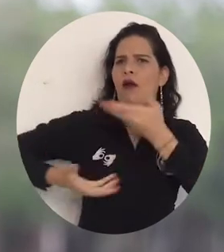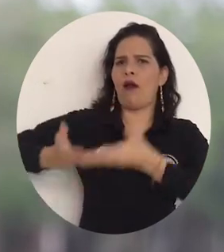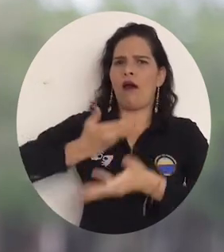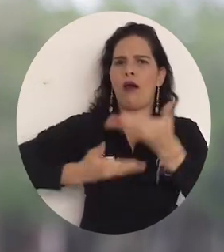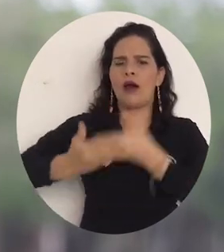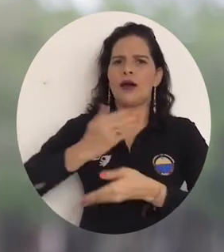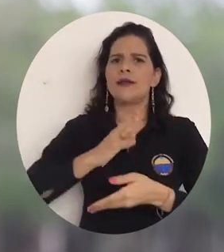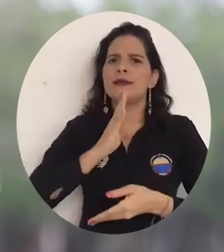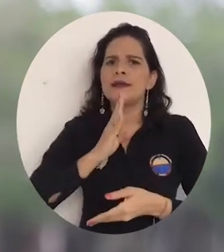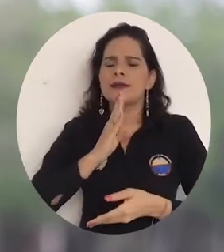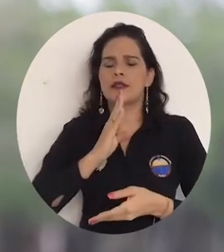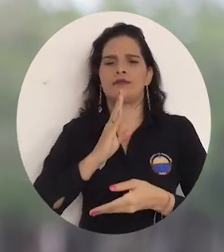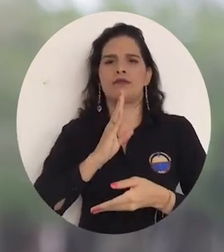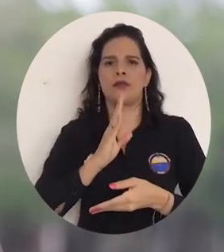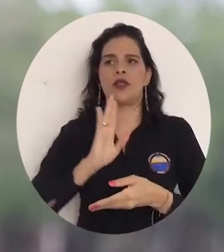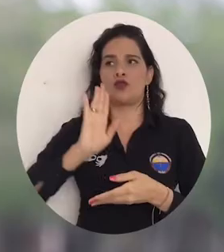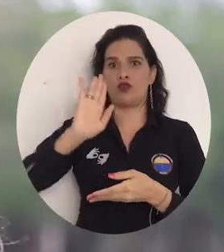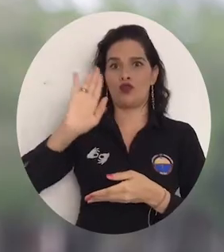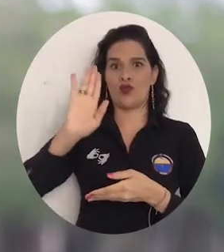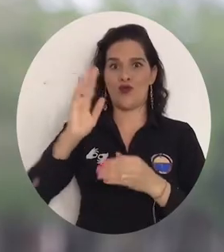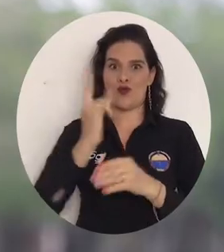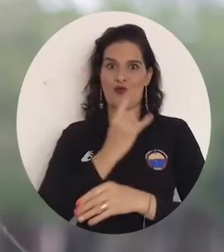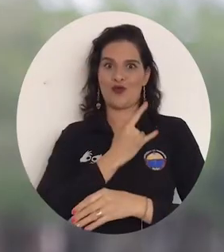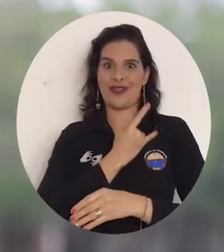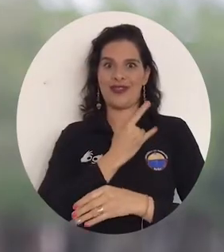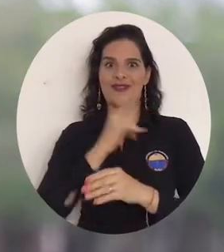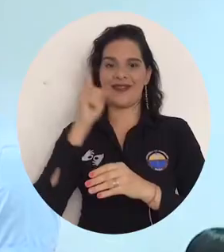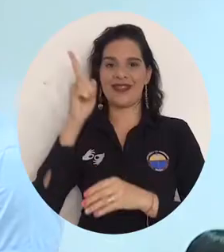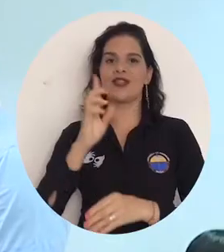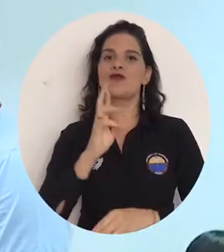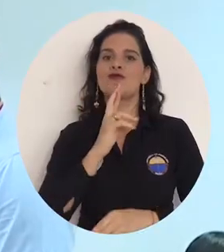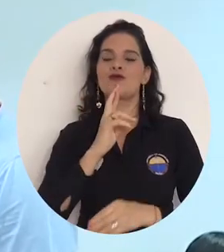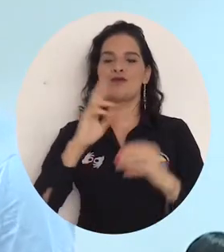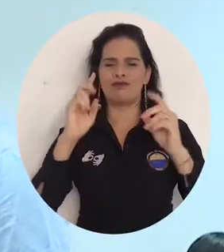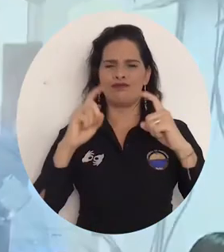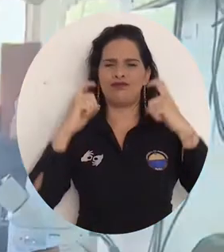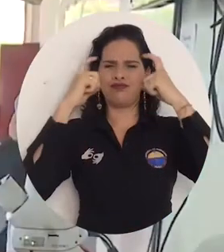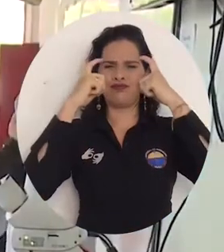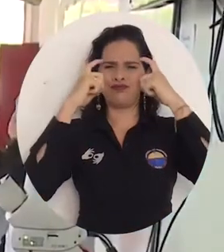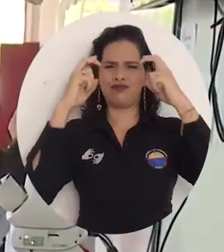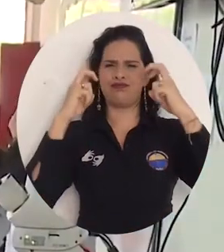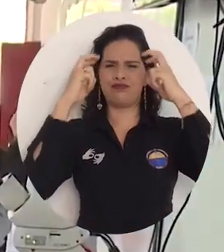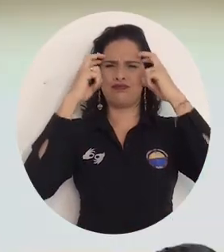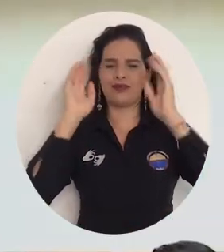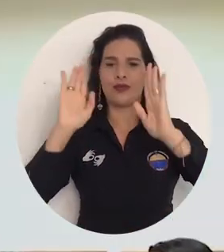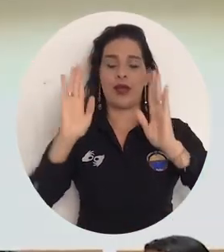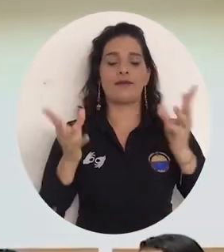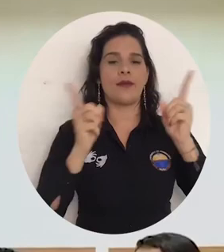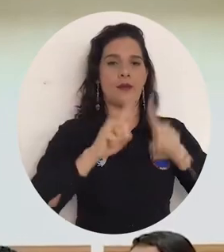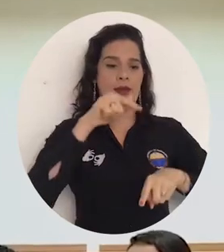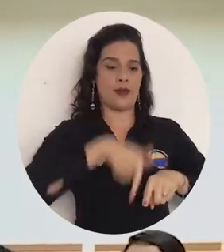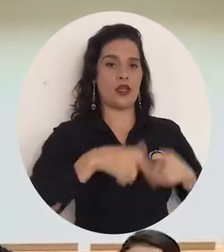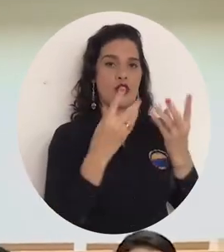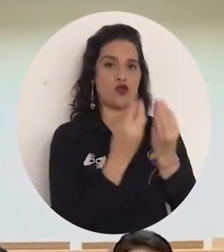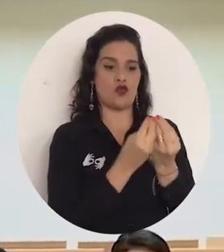interinstitucional con el grupo de investigación con misión y educación dirigido por la doctora Carmelina